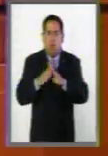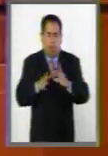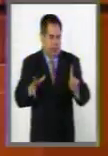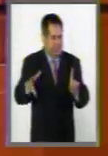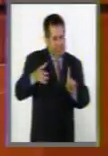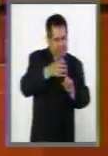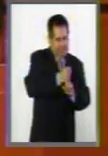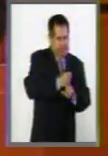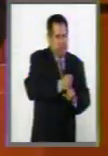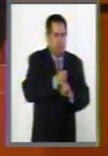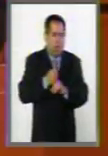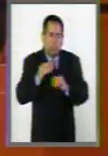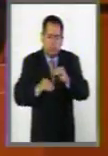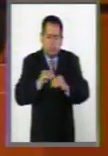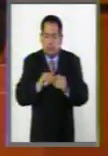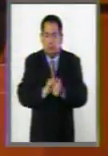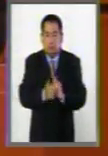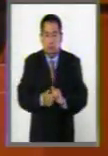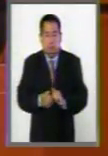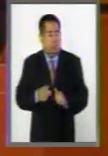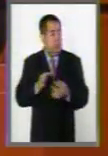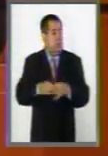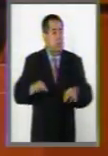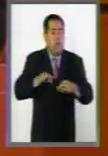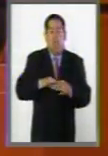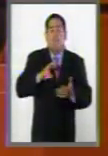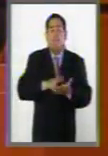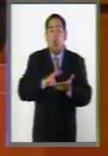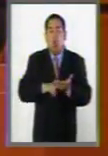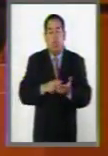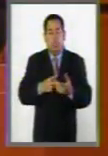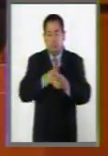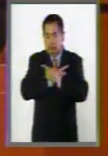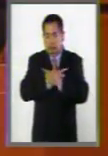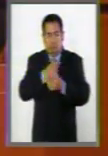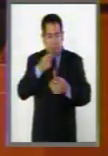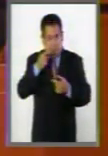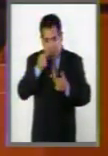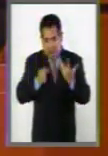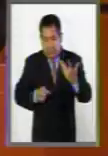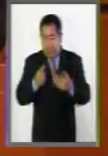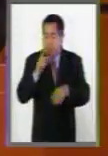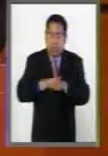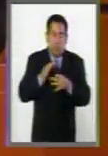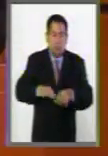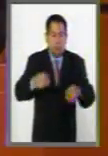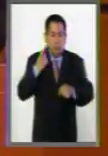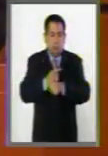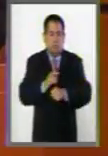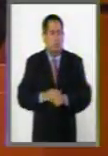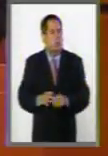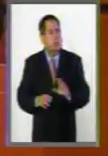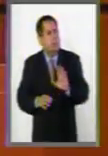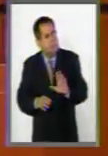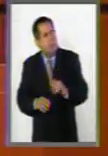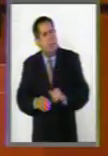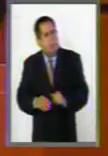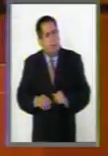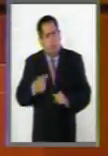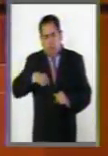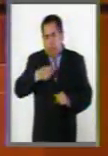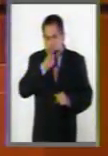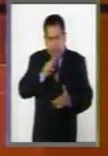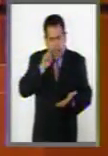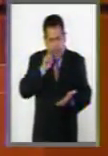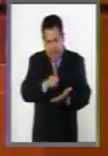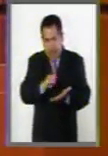Los valores deben ser parte de la reintegración y estas acciones deben ser prioritarias. Si bien es cierto que estamos a favor de esta